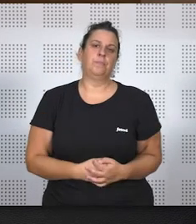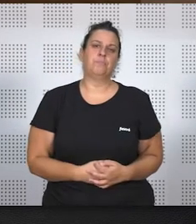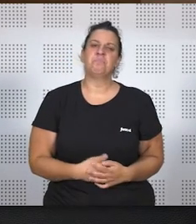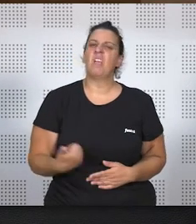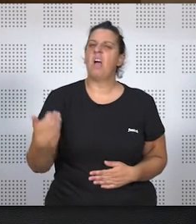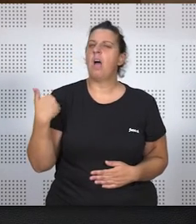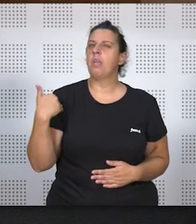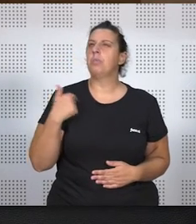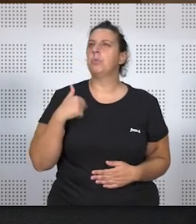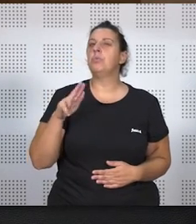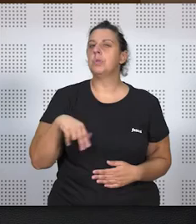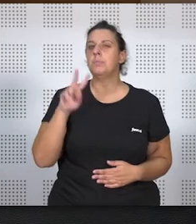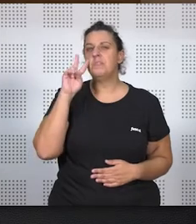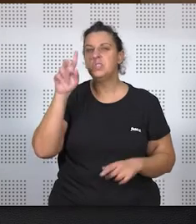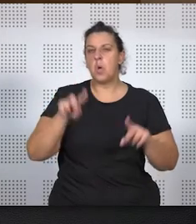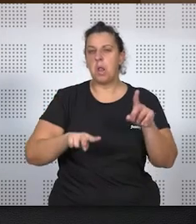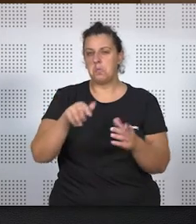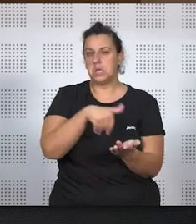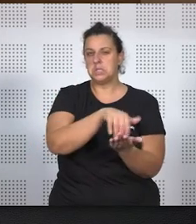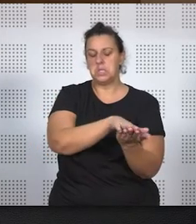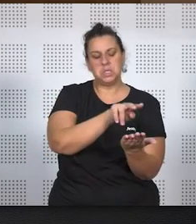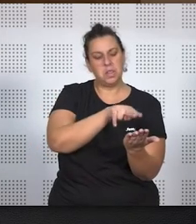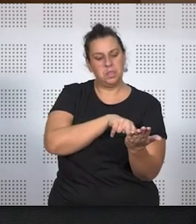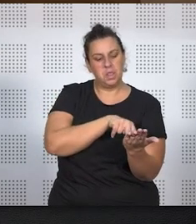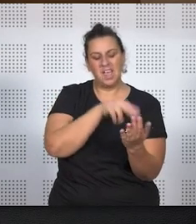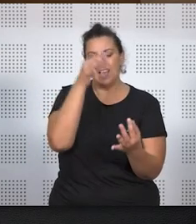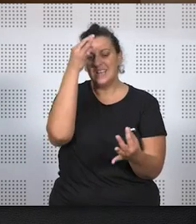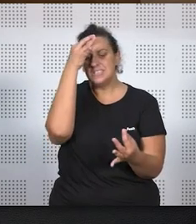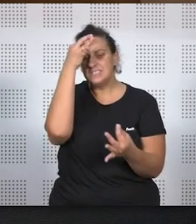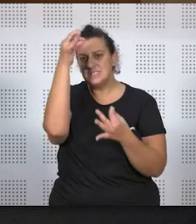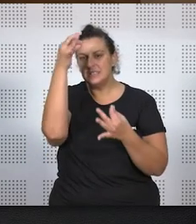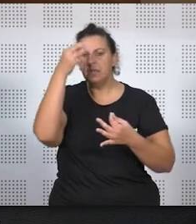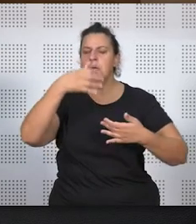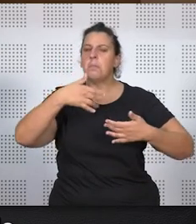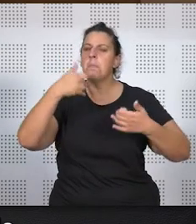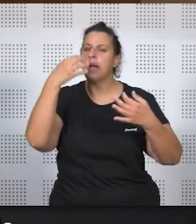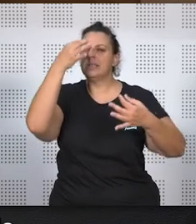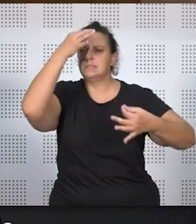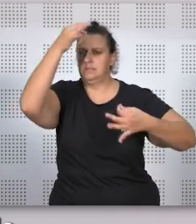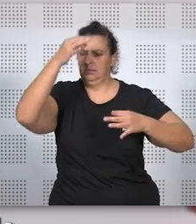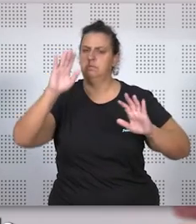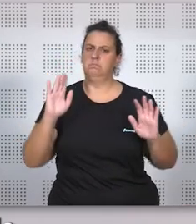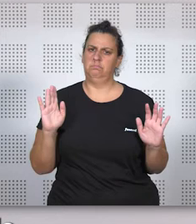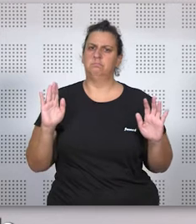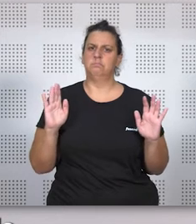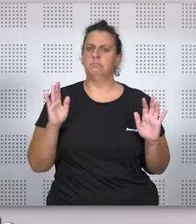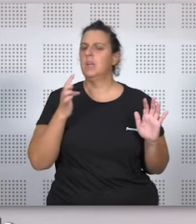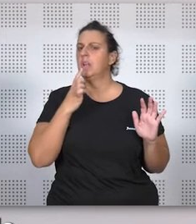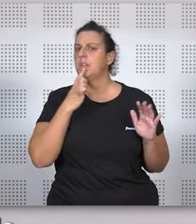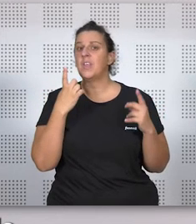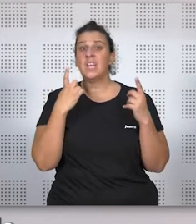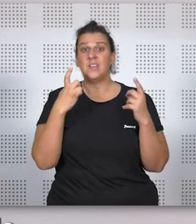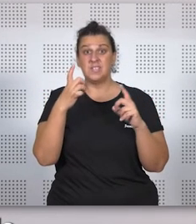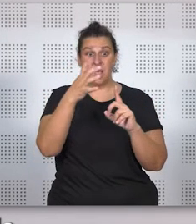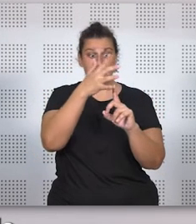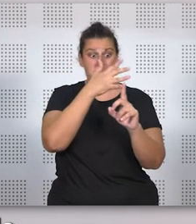Recientemente, yo también he visto alguna sentencia en la que los concretaba de una manera más precisa. Y decía que se necesita que el